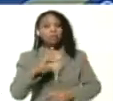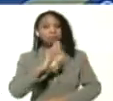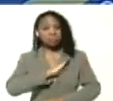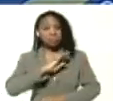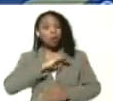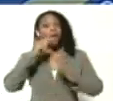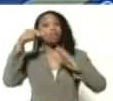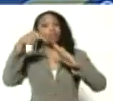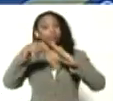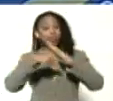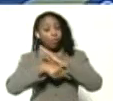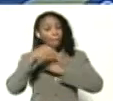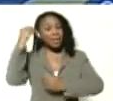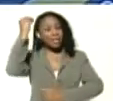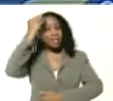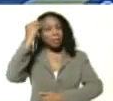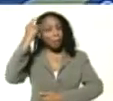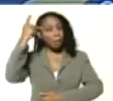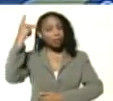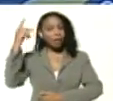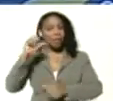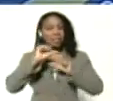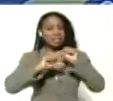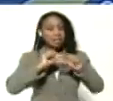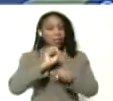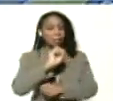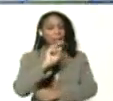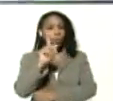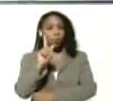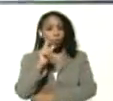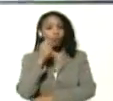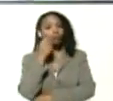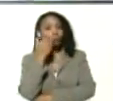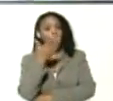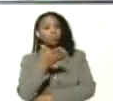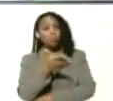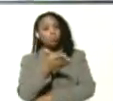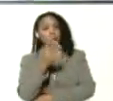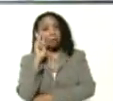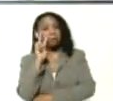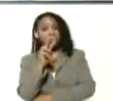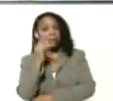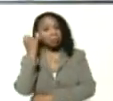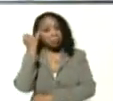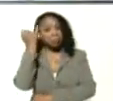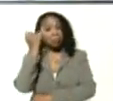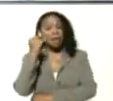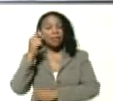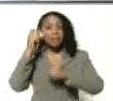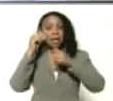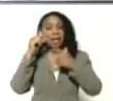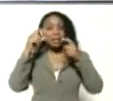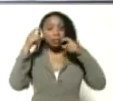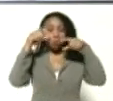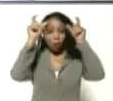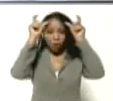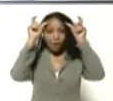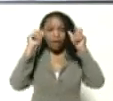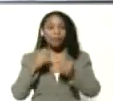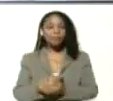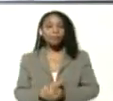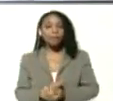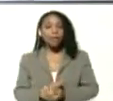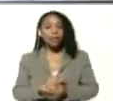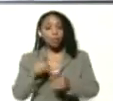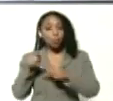profundidad del pensamiento pedagógico del siglo XXI. Buenos herederos, Aristóbulo, de Simón Rodríguez. Ah, de José